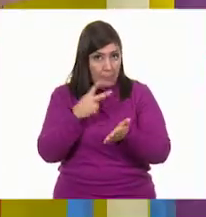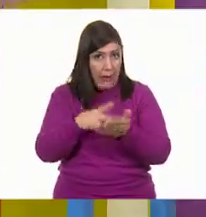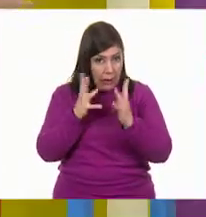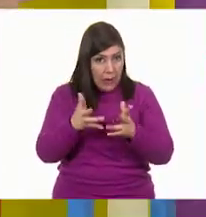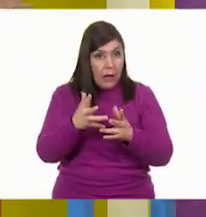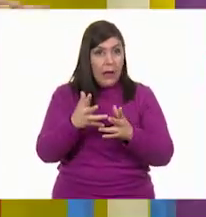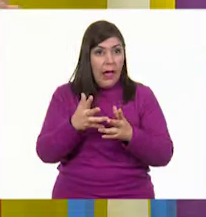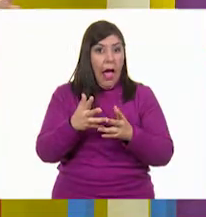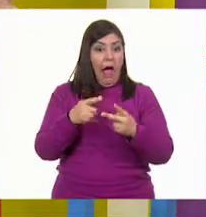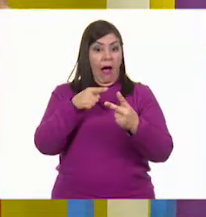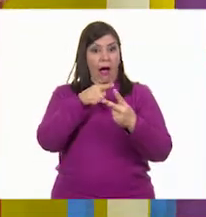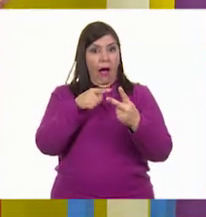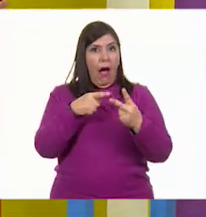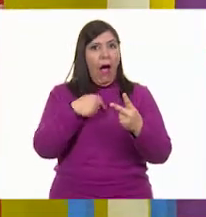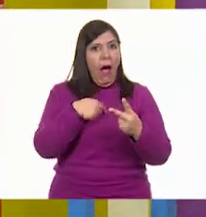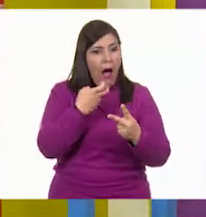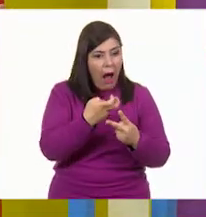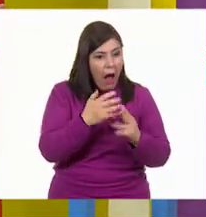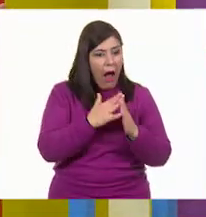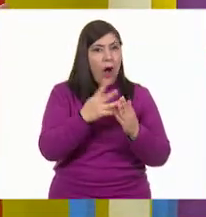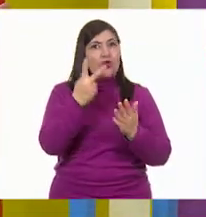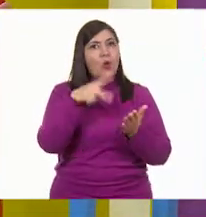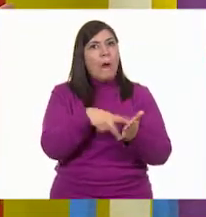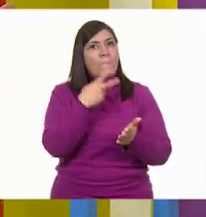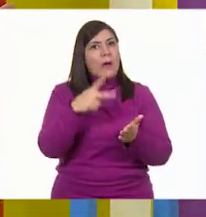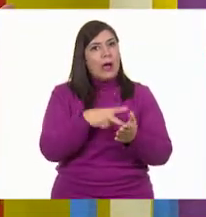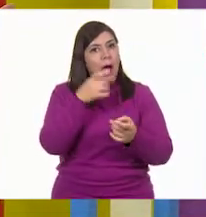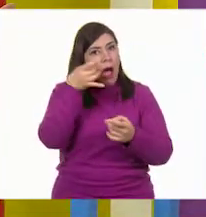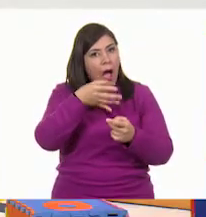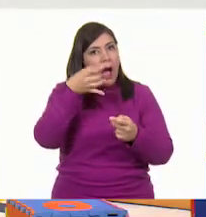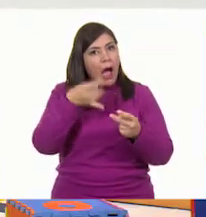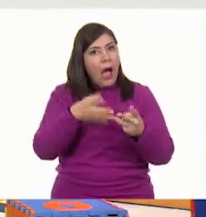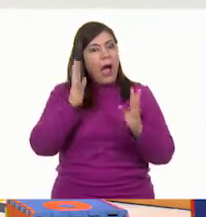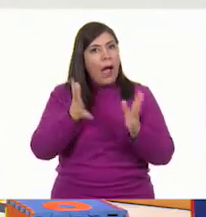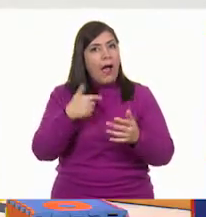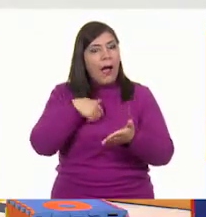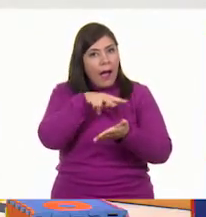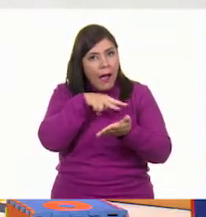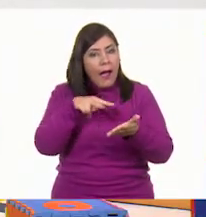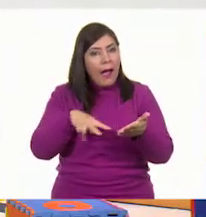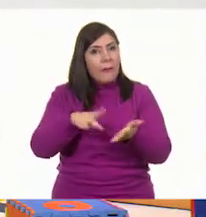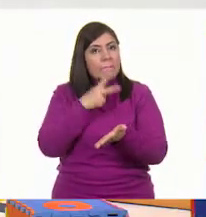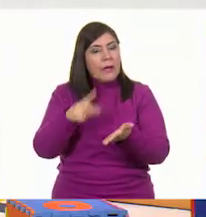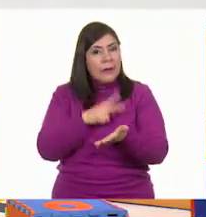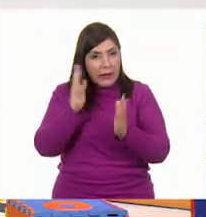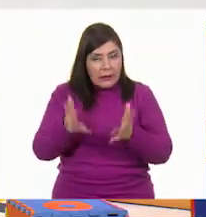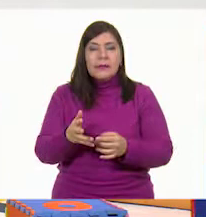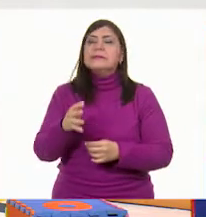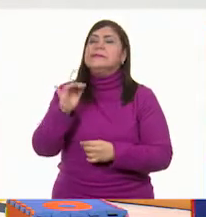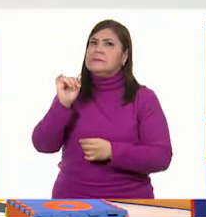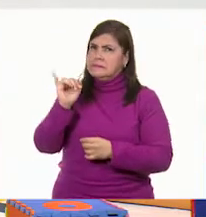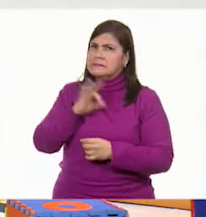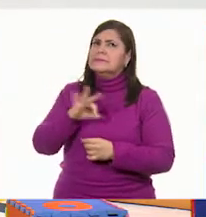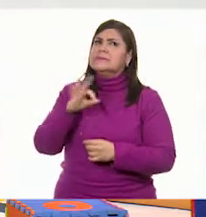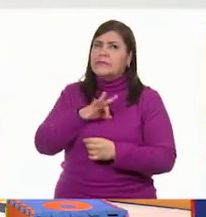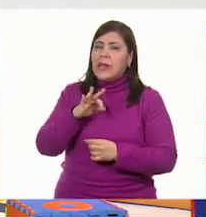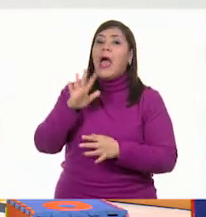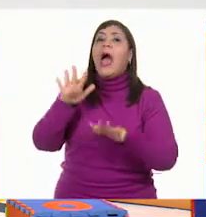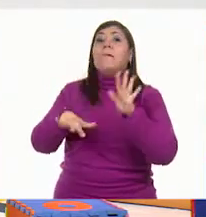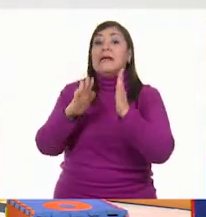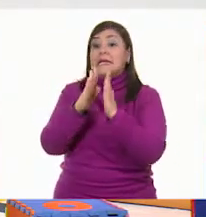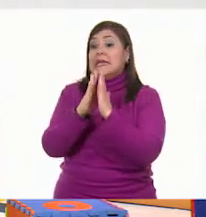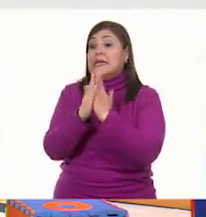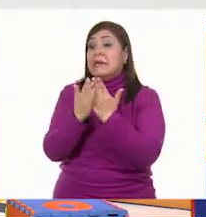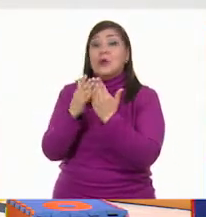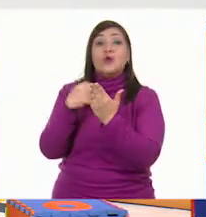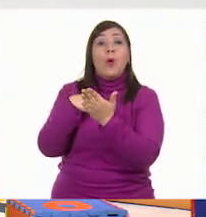entonces cuando regrese ahí digo, mira, este libro ya lo leí dos veces. Claro que sí se puede. padre! Porque hay libros que hasta lo puedes